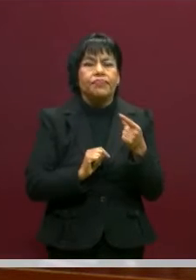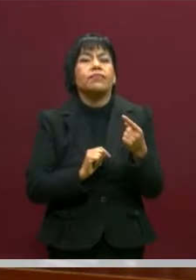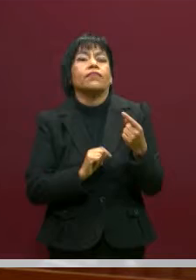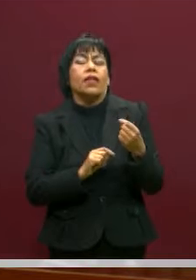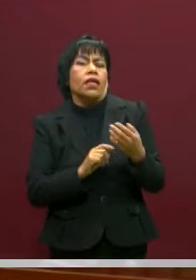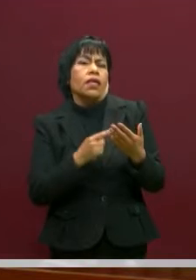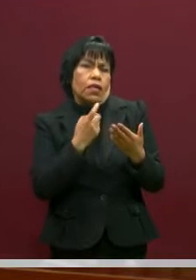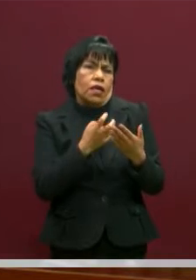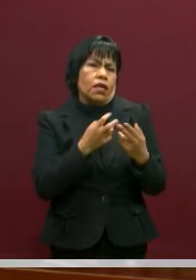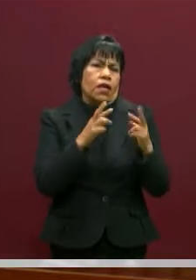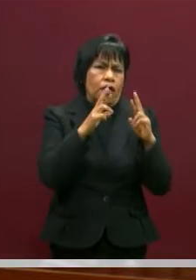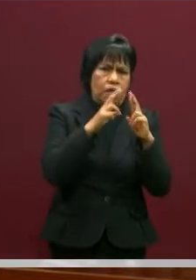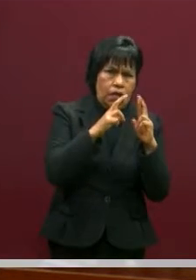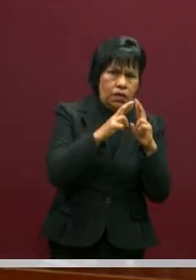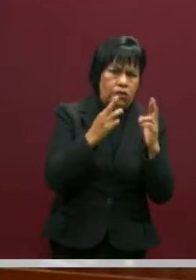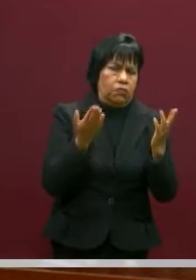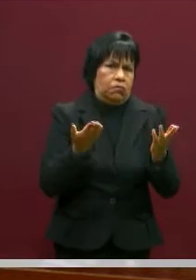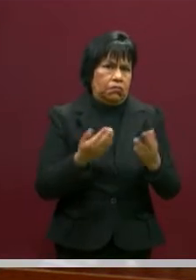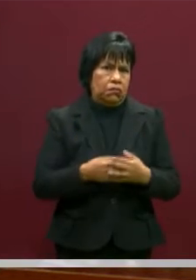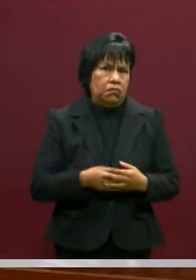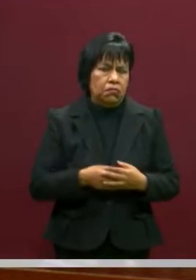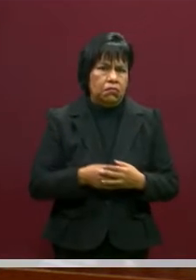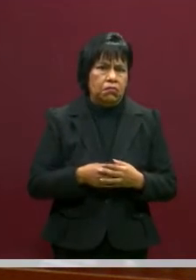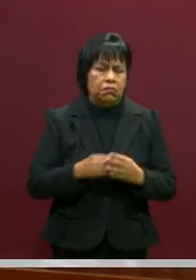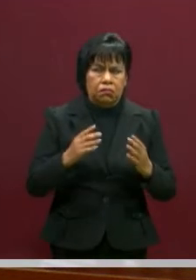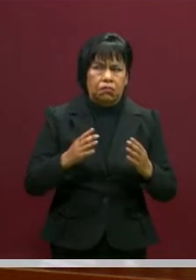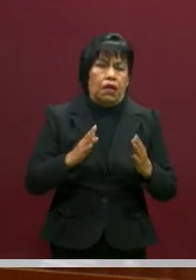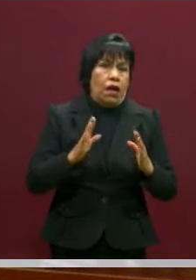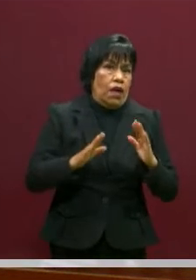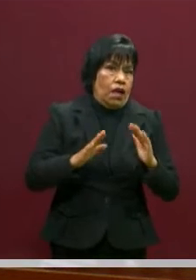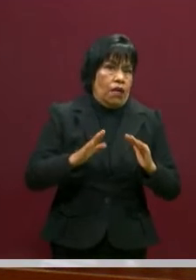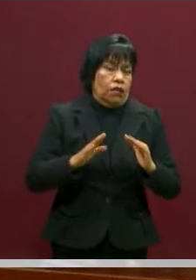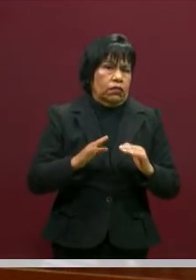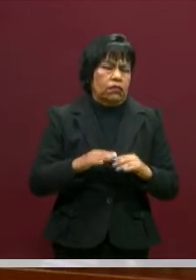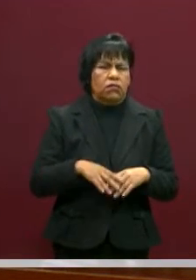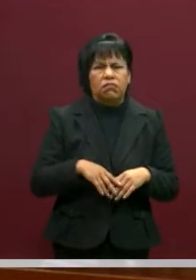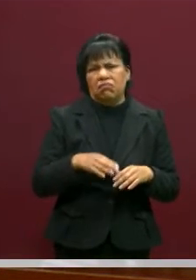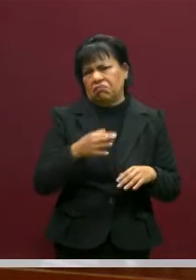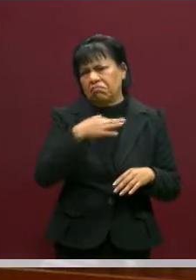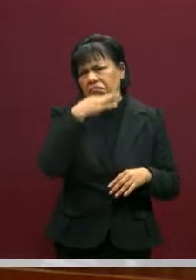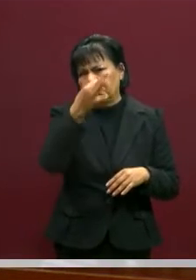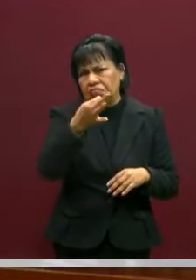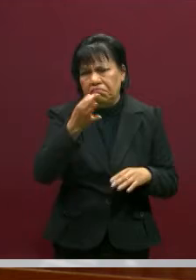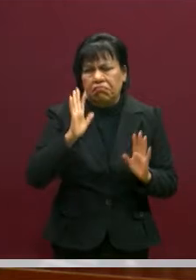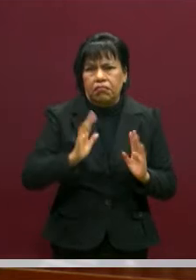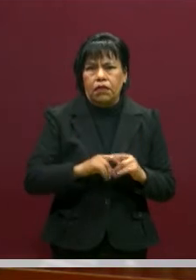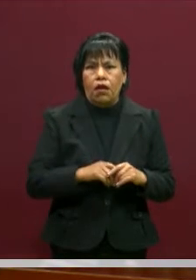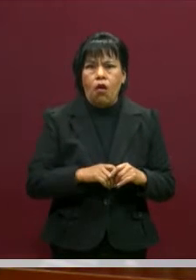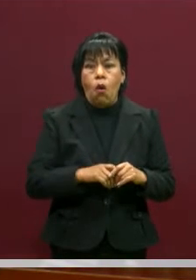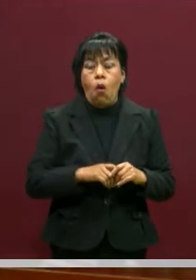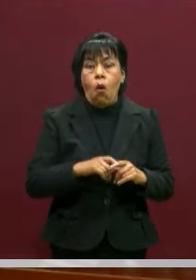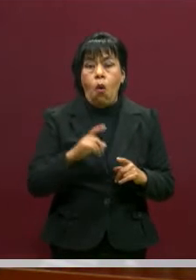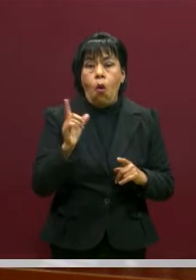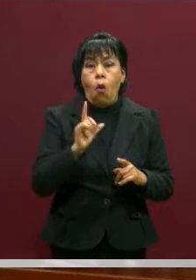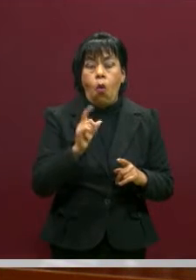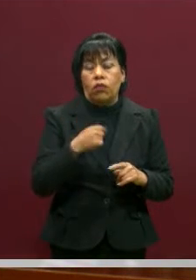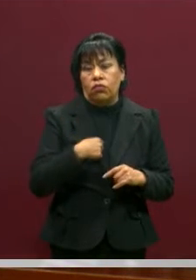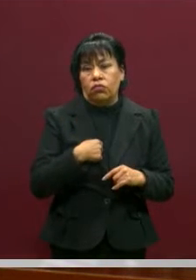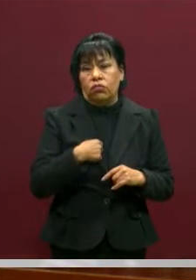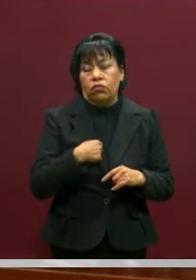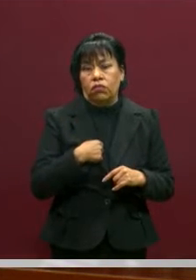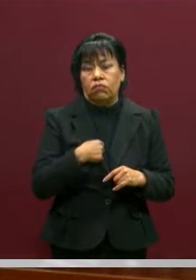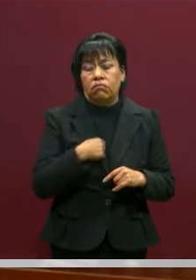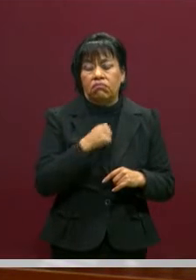entonces, de pronto dicen, porque cuando anduve sediento me